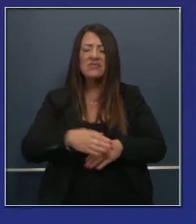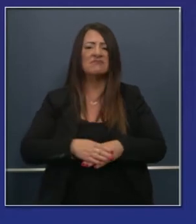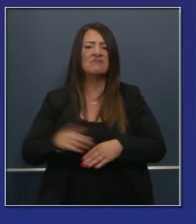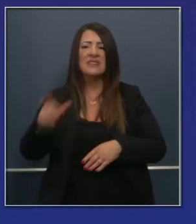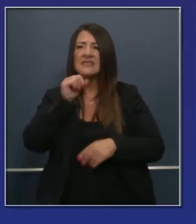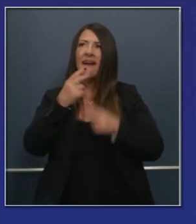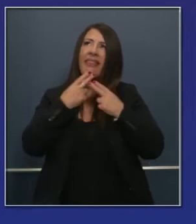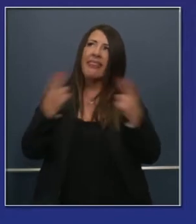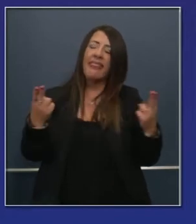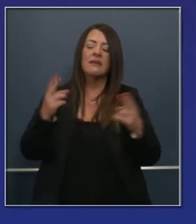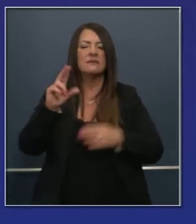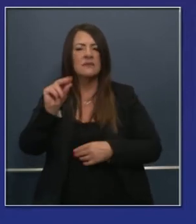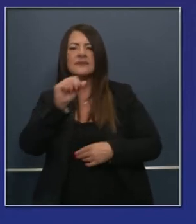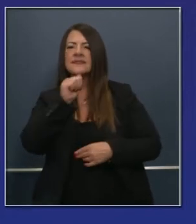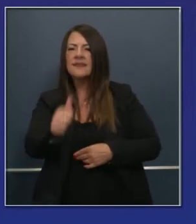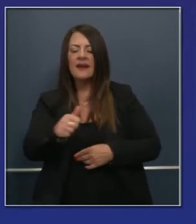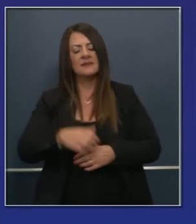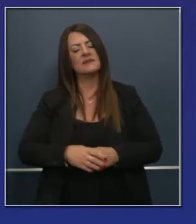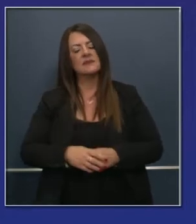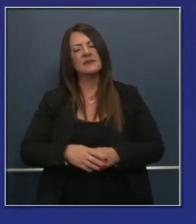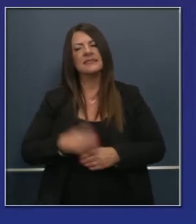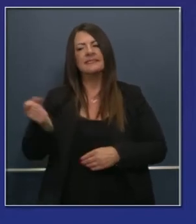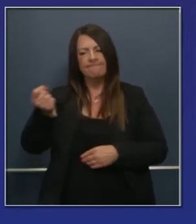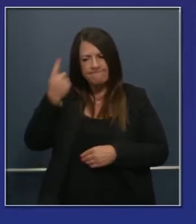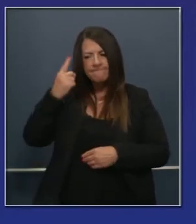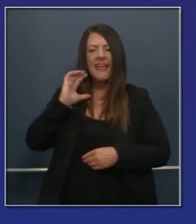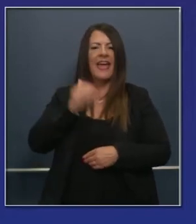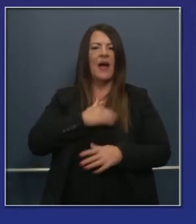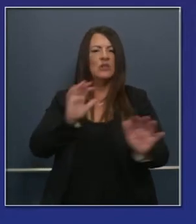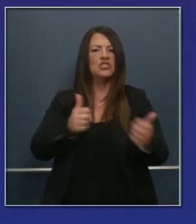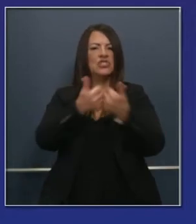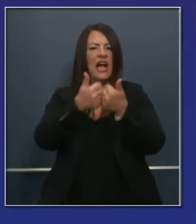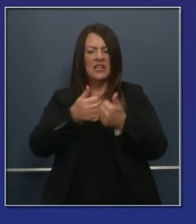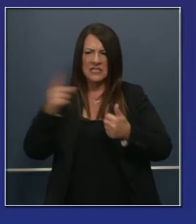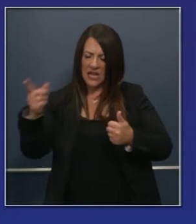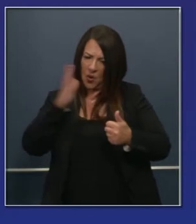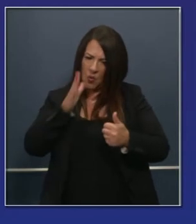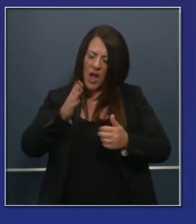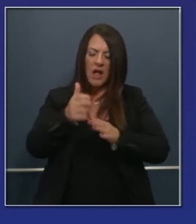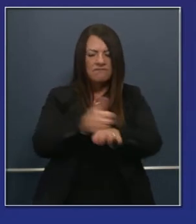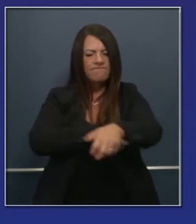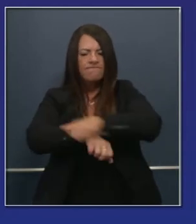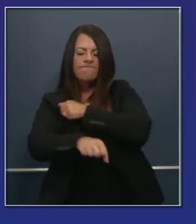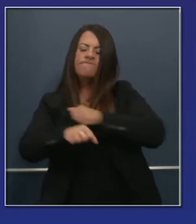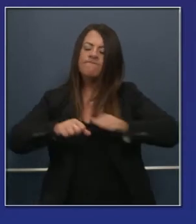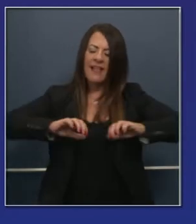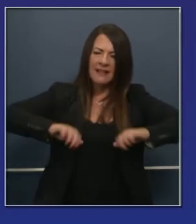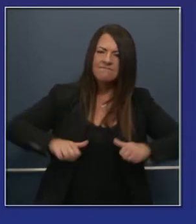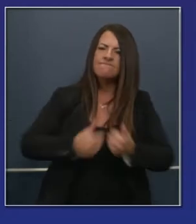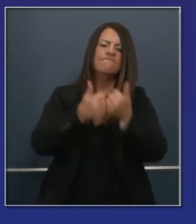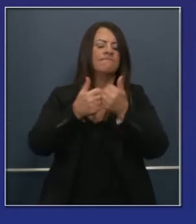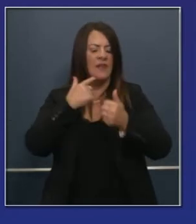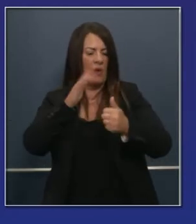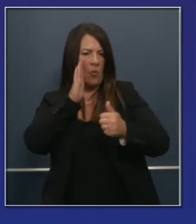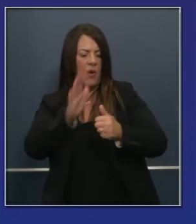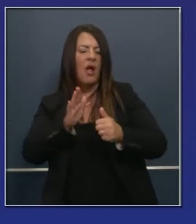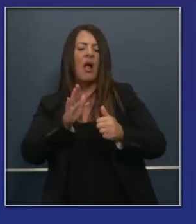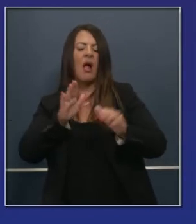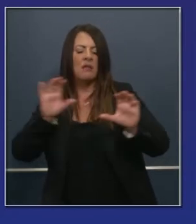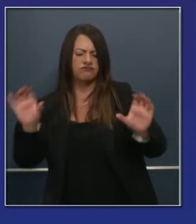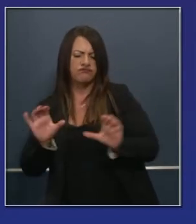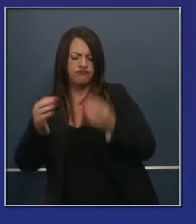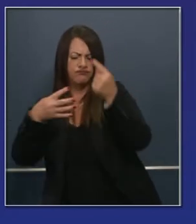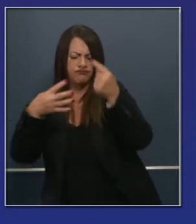No somos ingenuos los retos que estamos enfrentando al cerrar la sesión del año pasado,